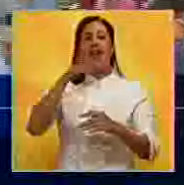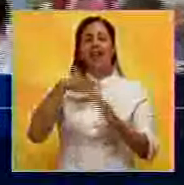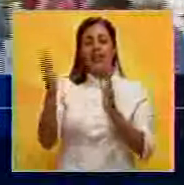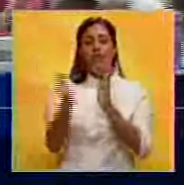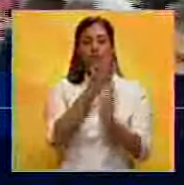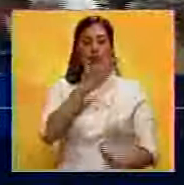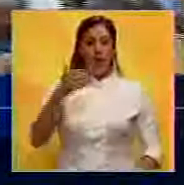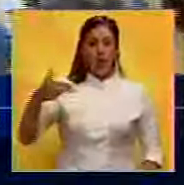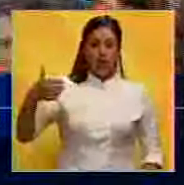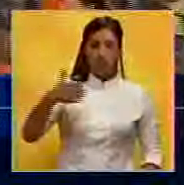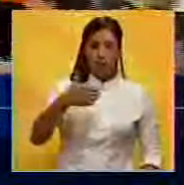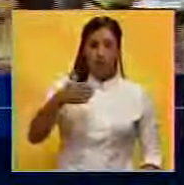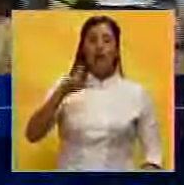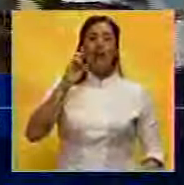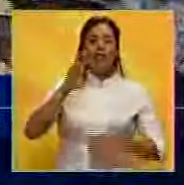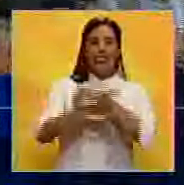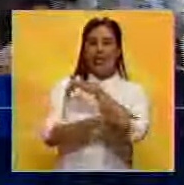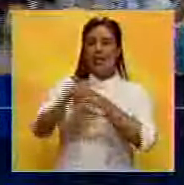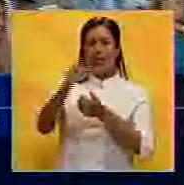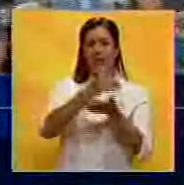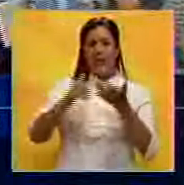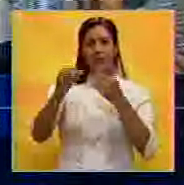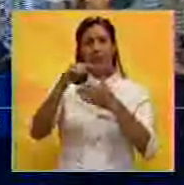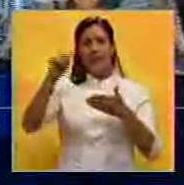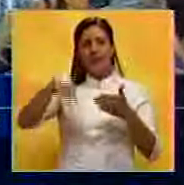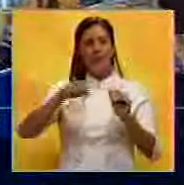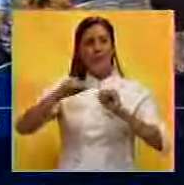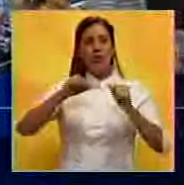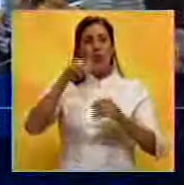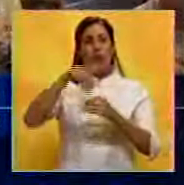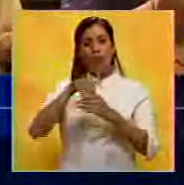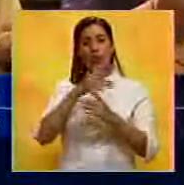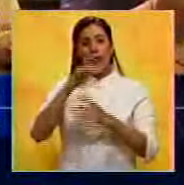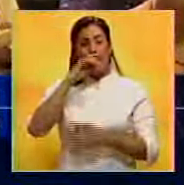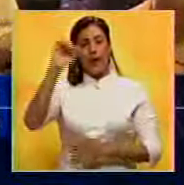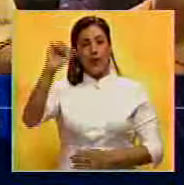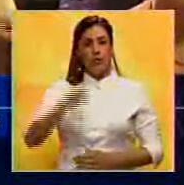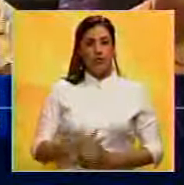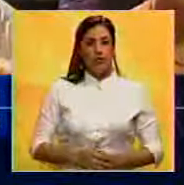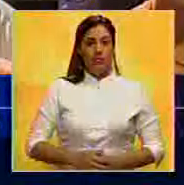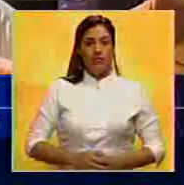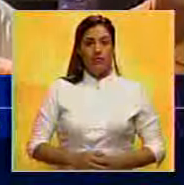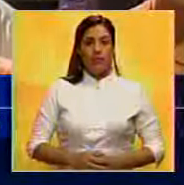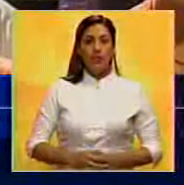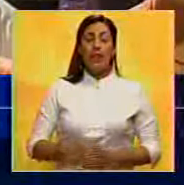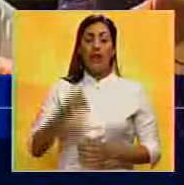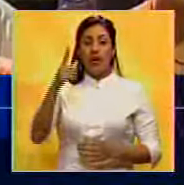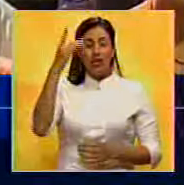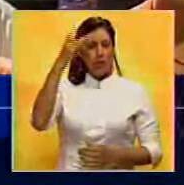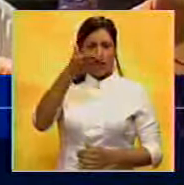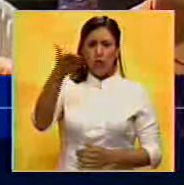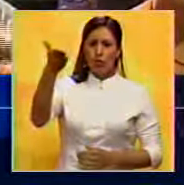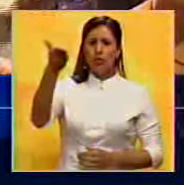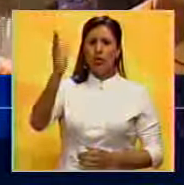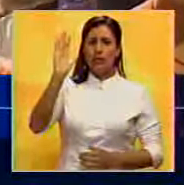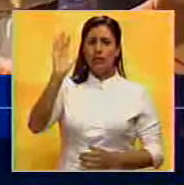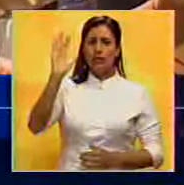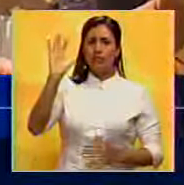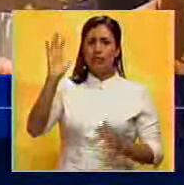la MUD, por supuesto fraude en la recolección de firmas para activar el referéndum revocatorio. Y te invadirán la MUD.